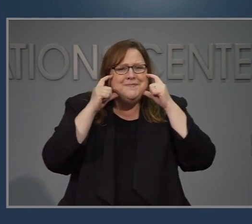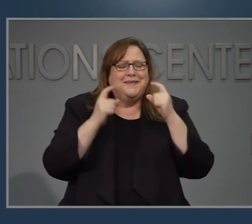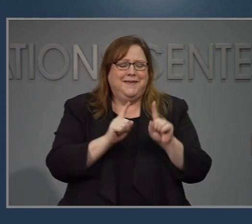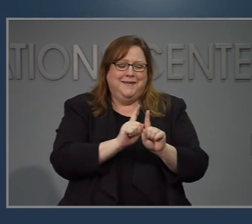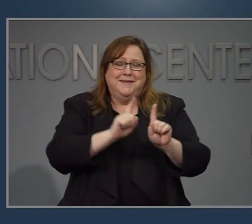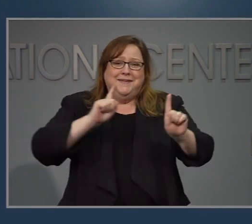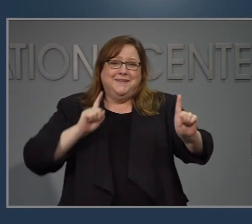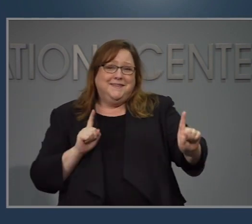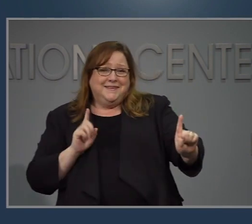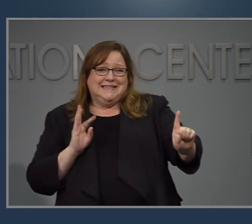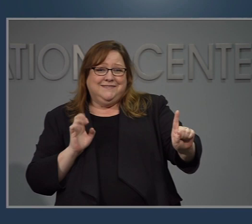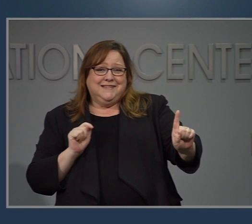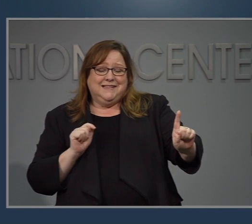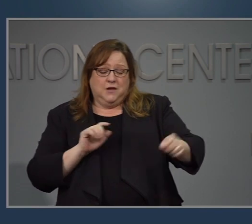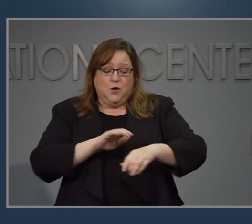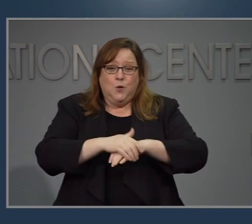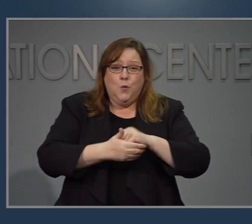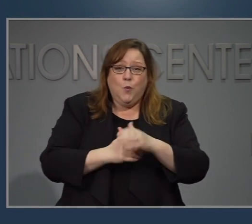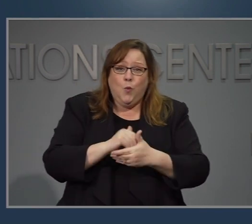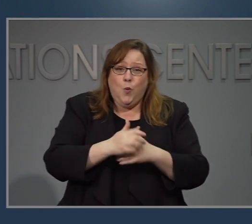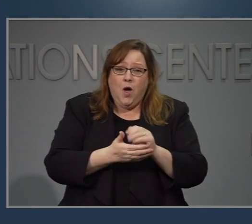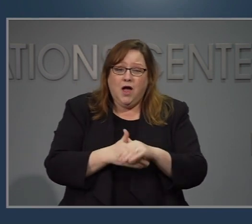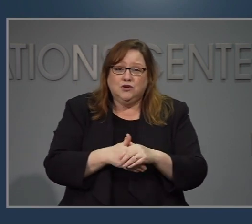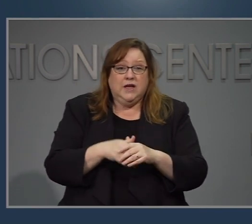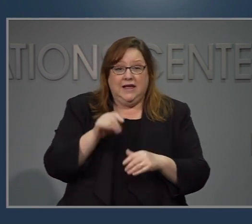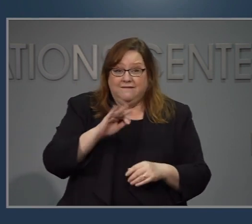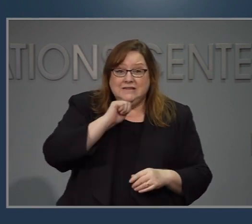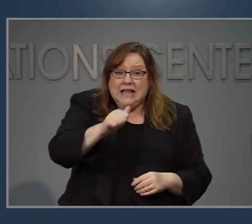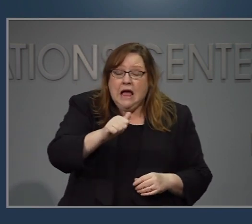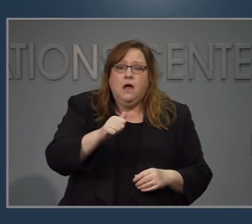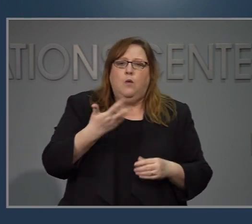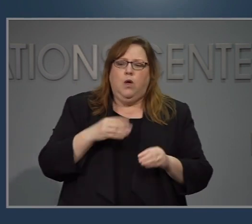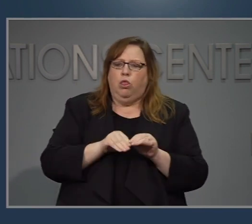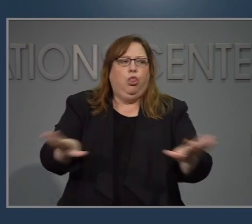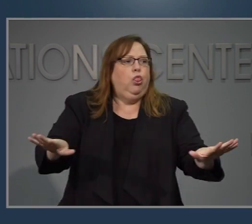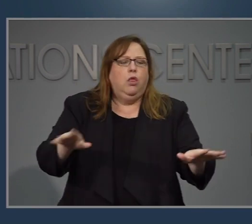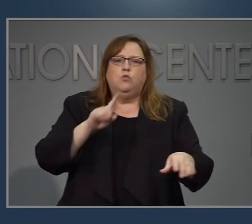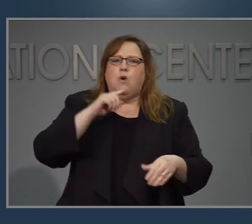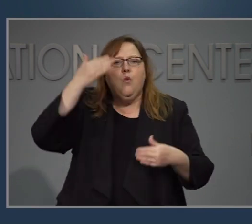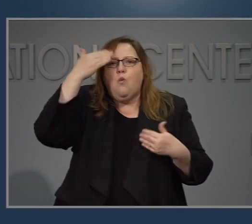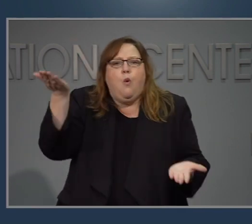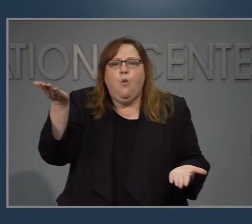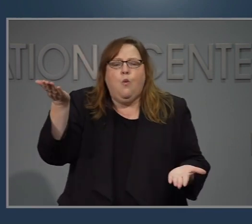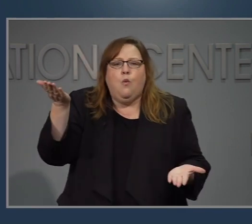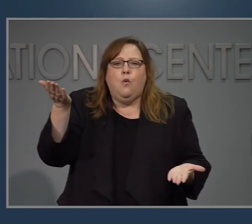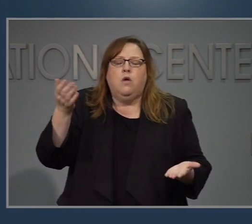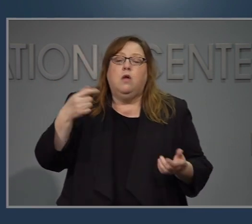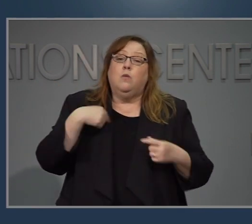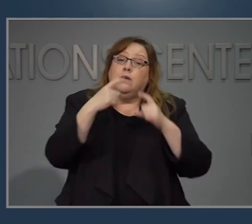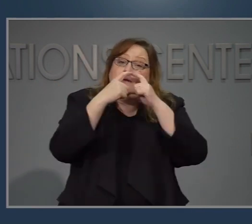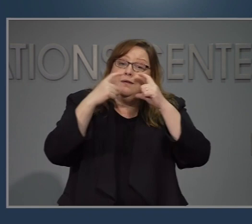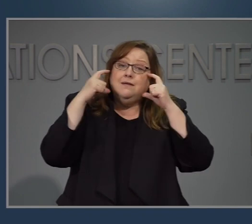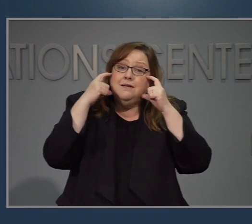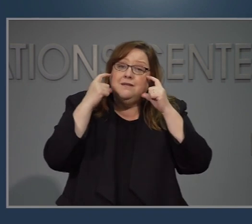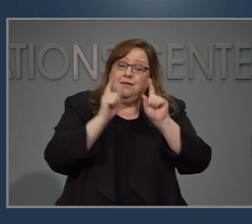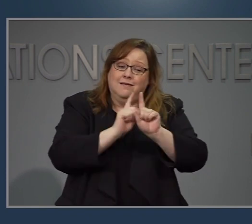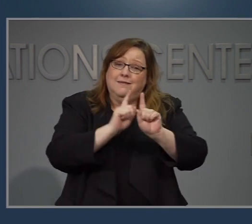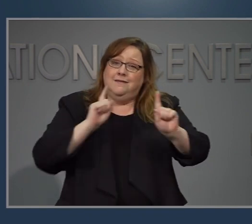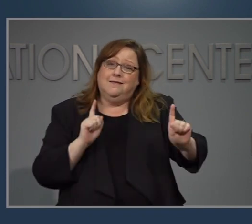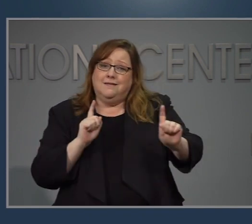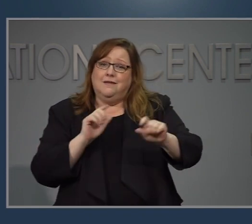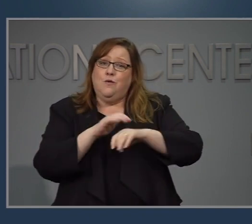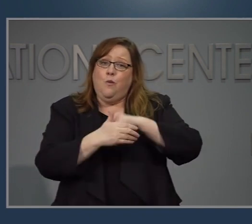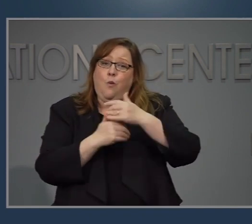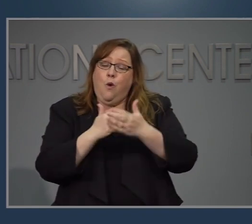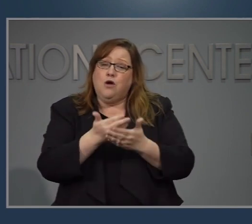cuenta podemos exponer a alguien al virus cuando nosotros usamos la mascarilla estamos a distancia de seis pies. y